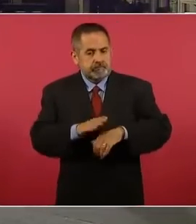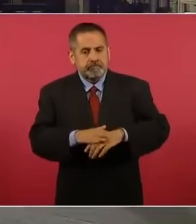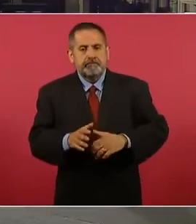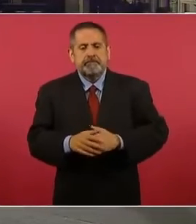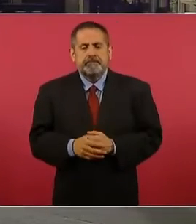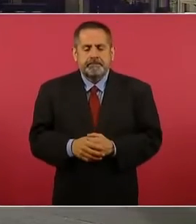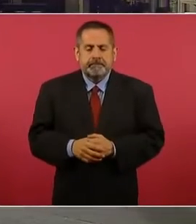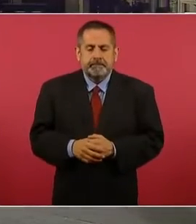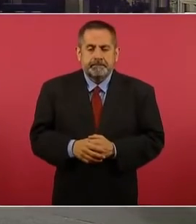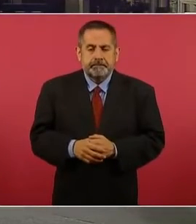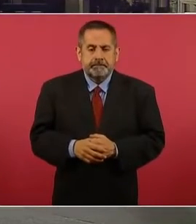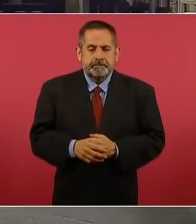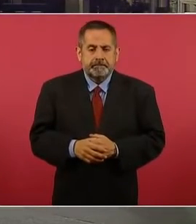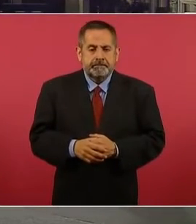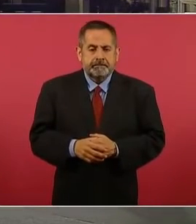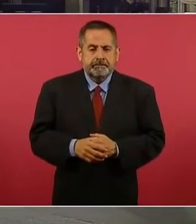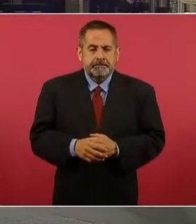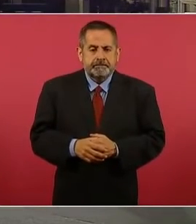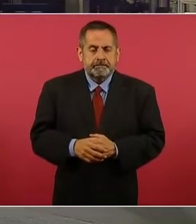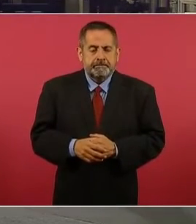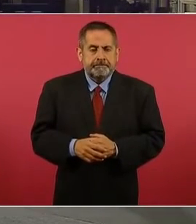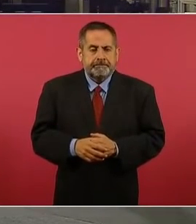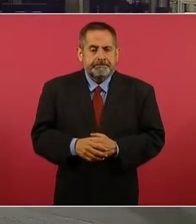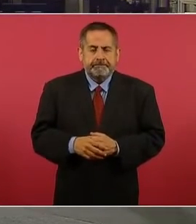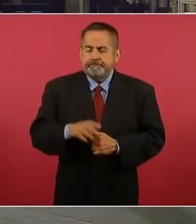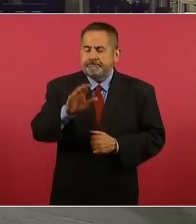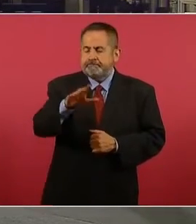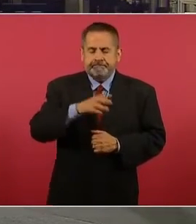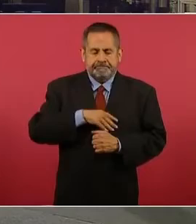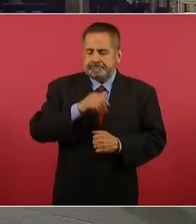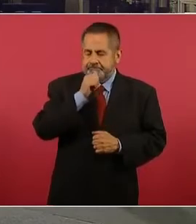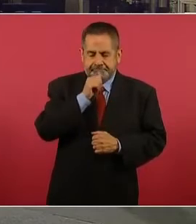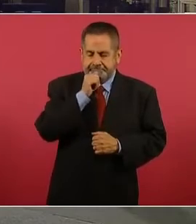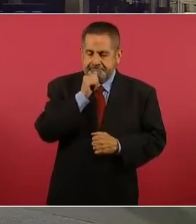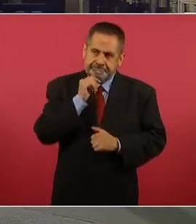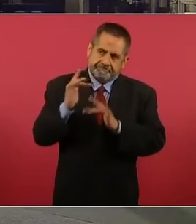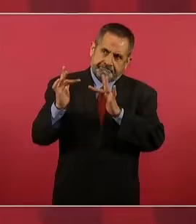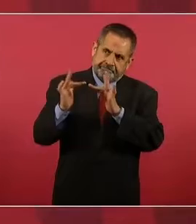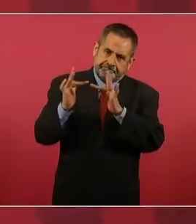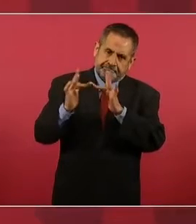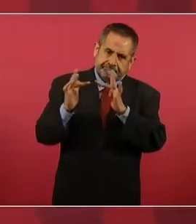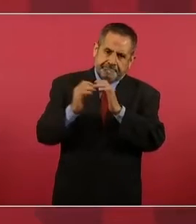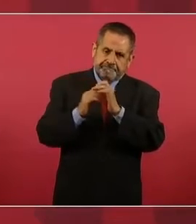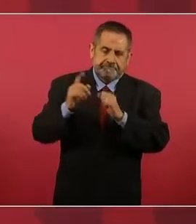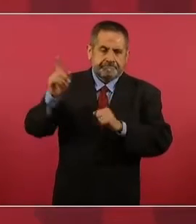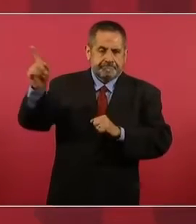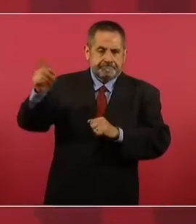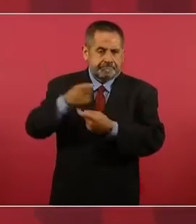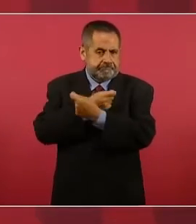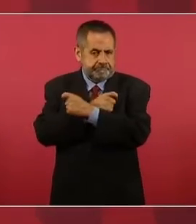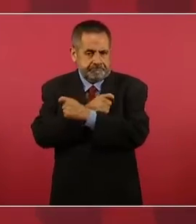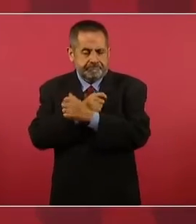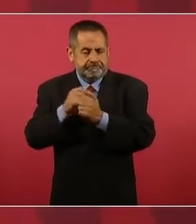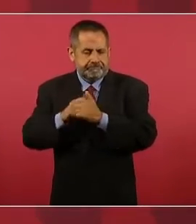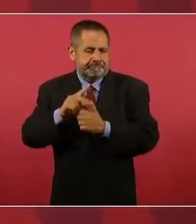No, todavía de manera directa no lo hemos hecho. En mi caso